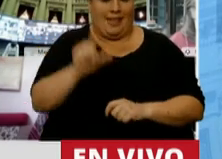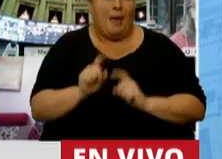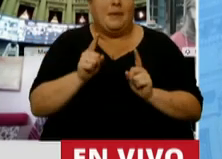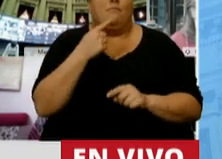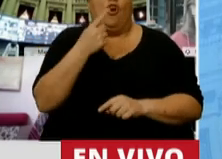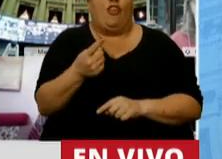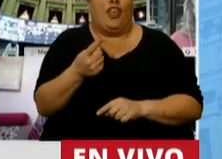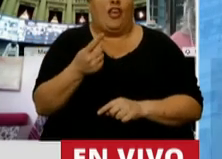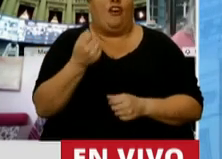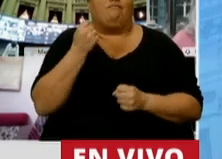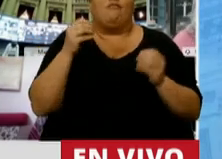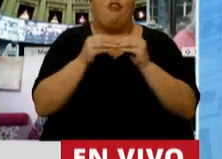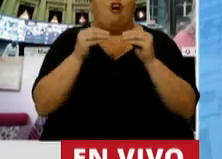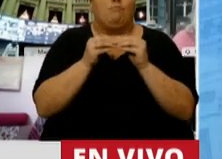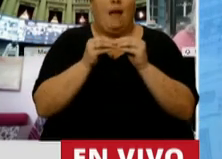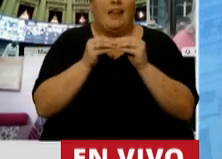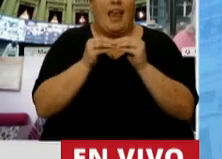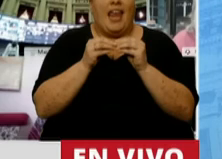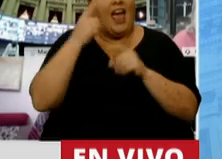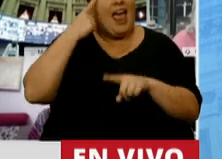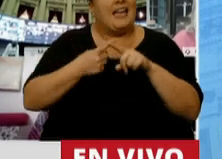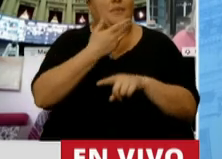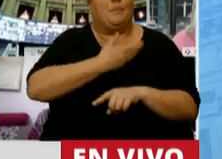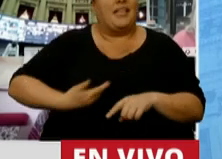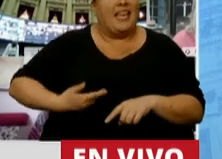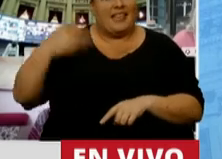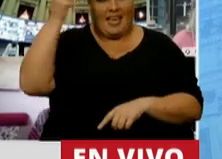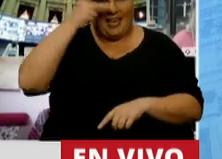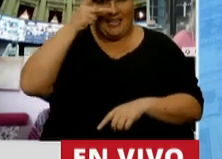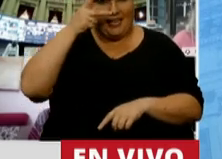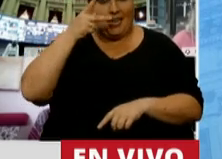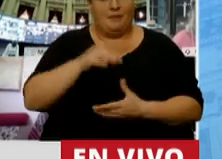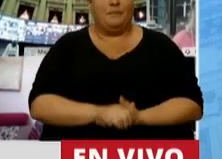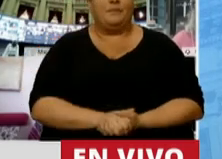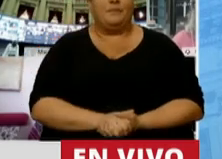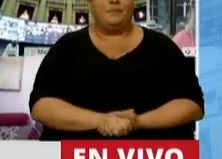como decía nuestro gran compañero y expresidente Néstor Kirchner.